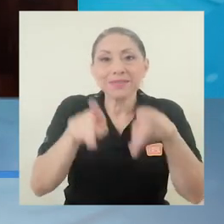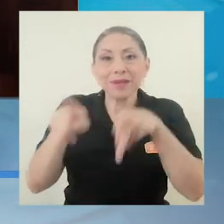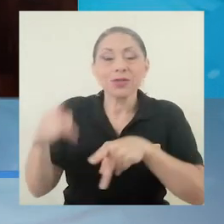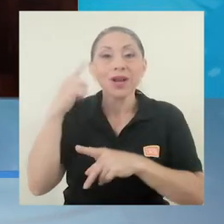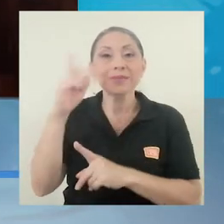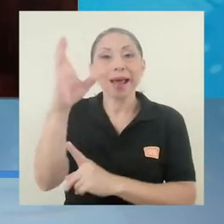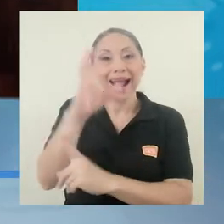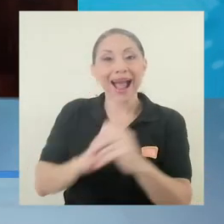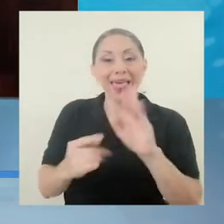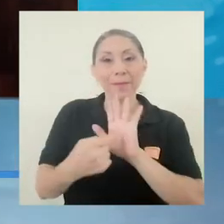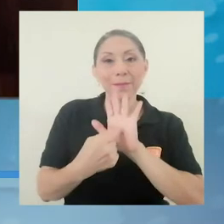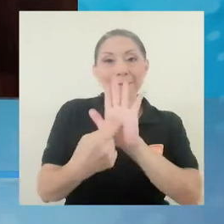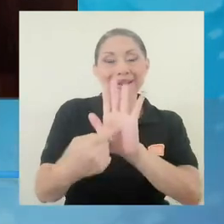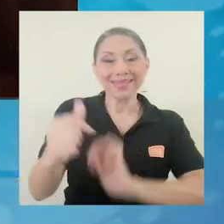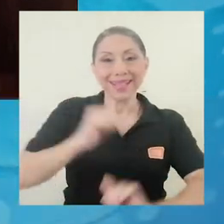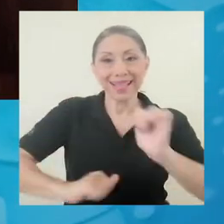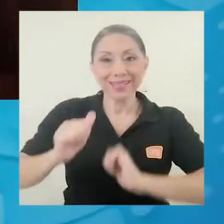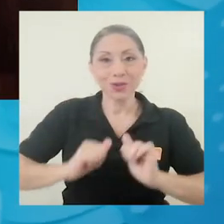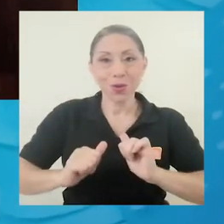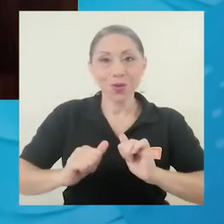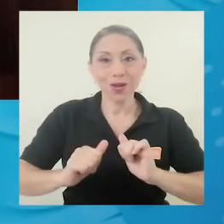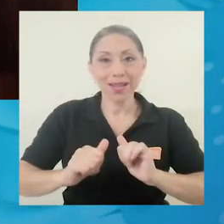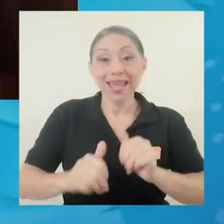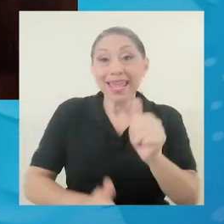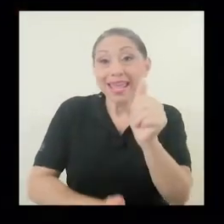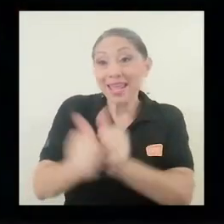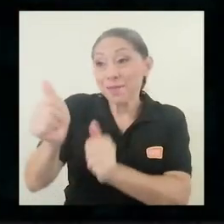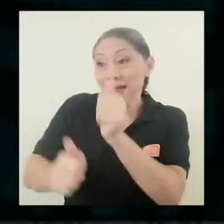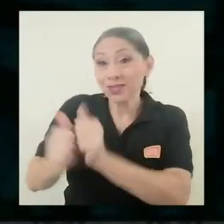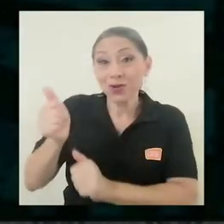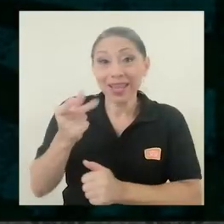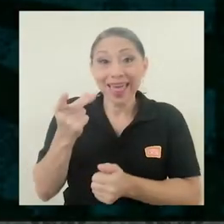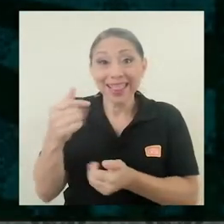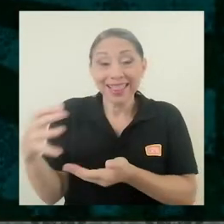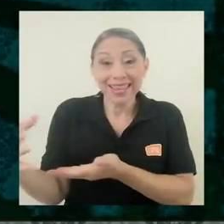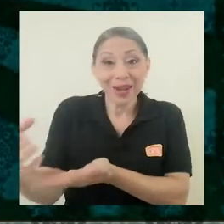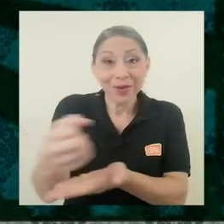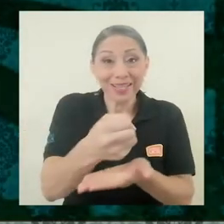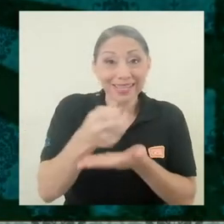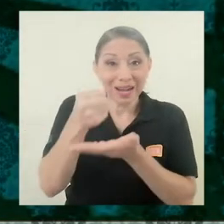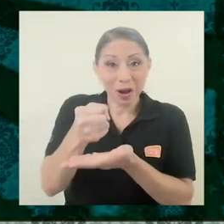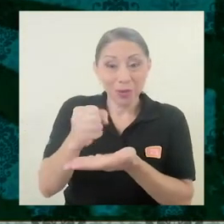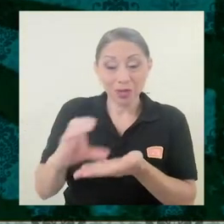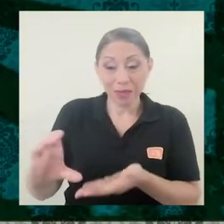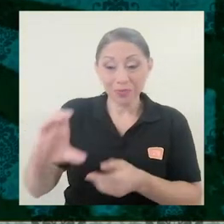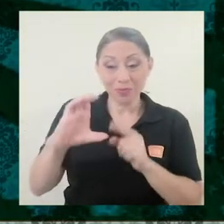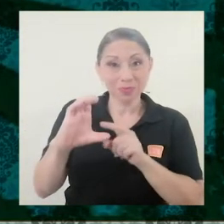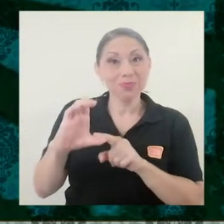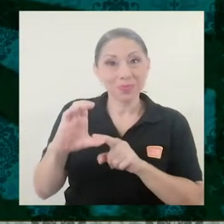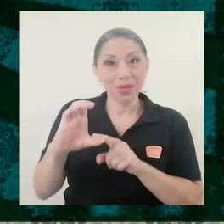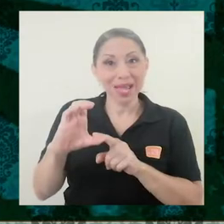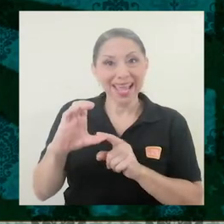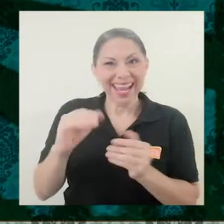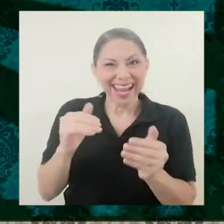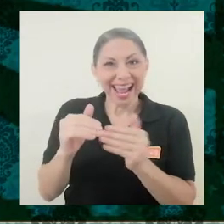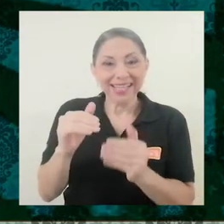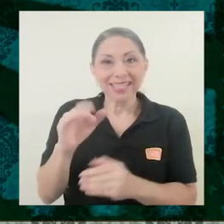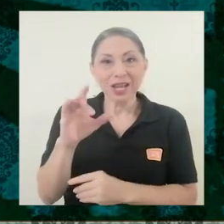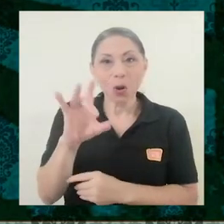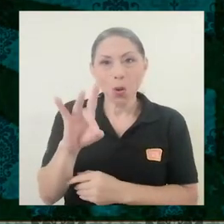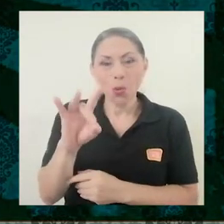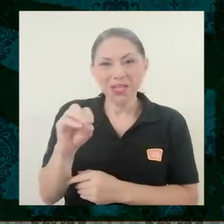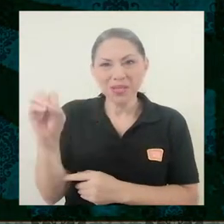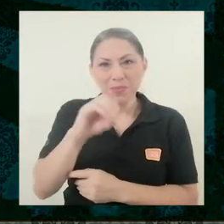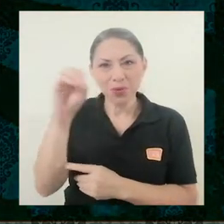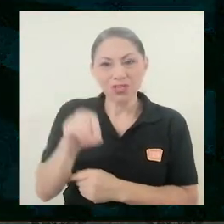función y la mayoría de la taquilla, que se recauda casi en un 75-80%,